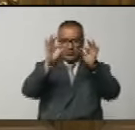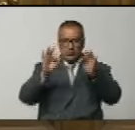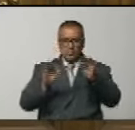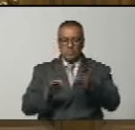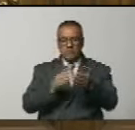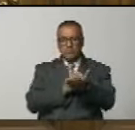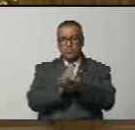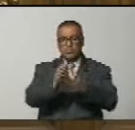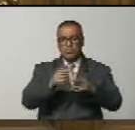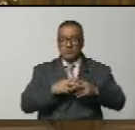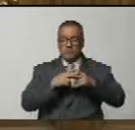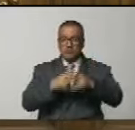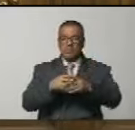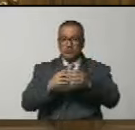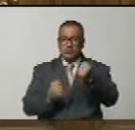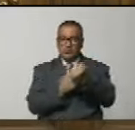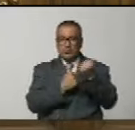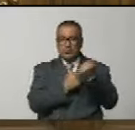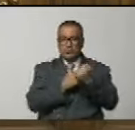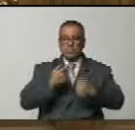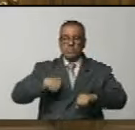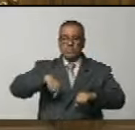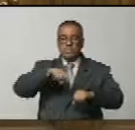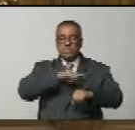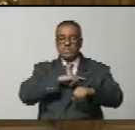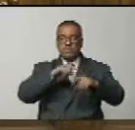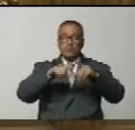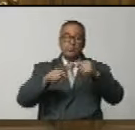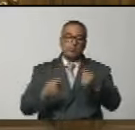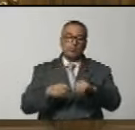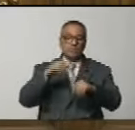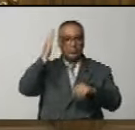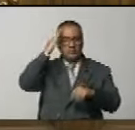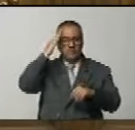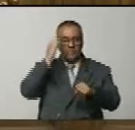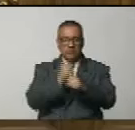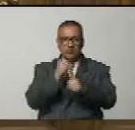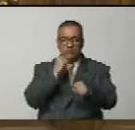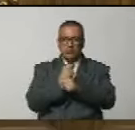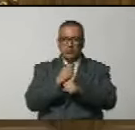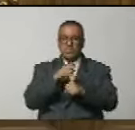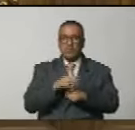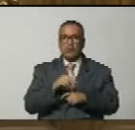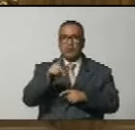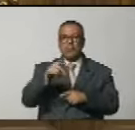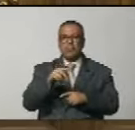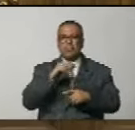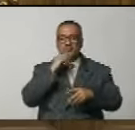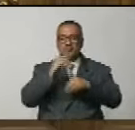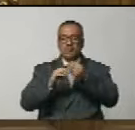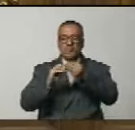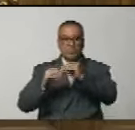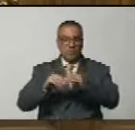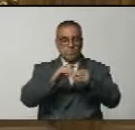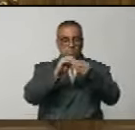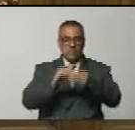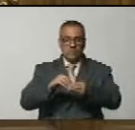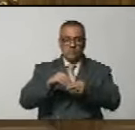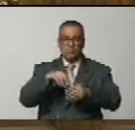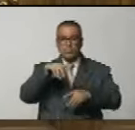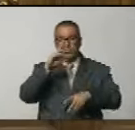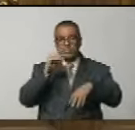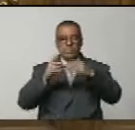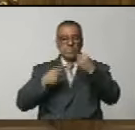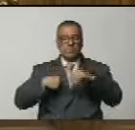Sigamos valorando y apoyando a nuestros artesanos y carpinteros, reconociendo su trabajo como una forma de arte que enriquece